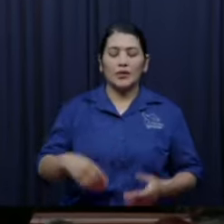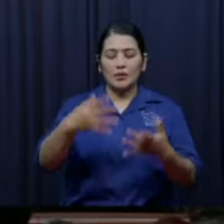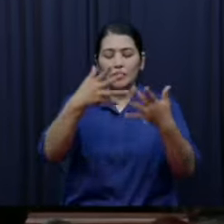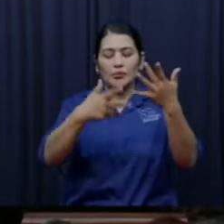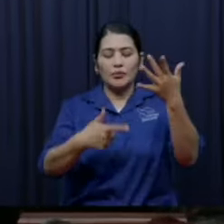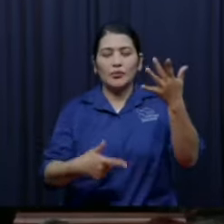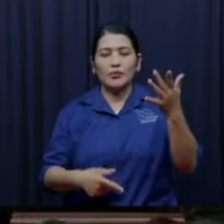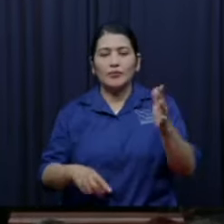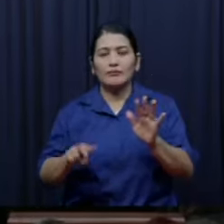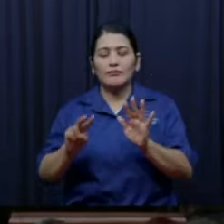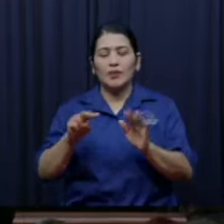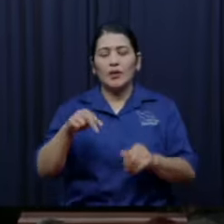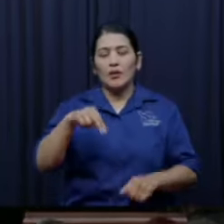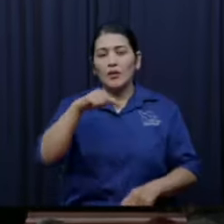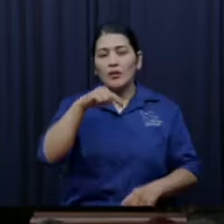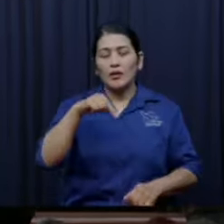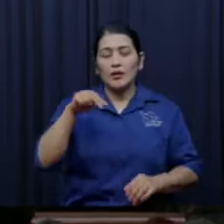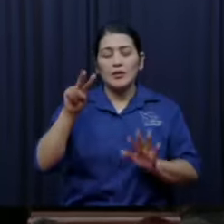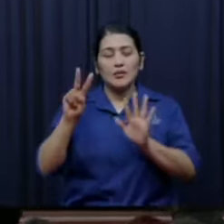como usted va